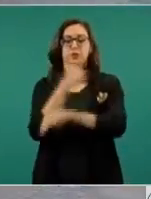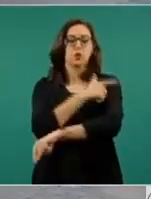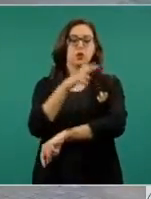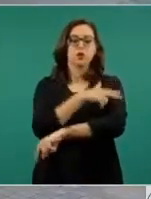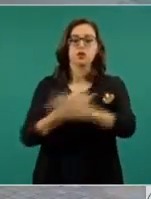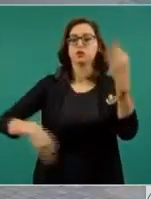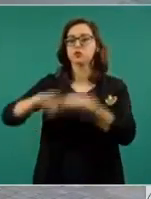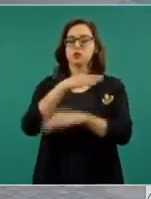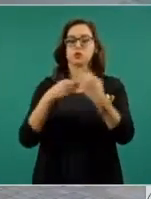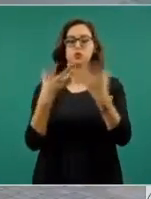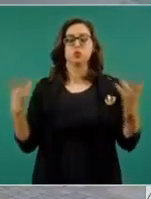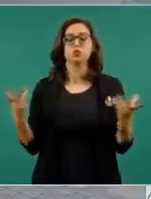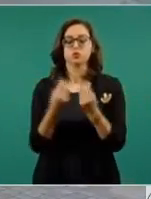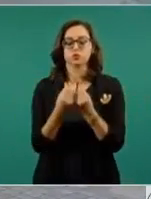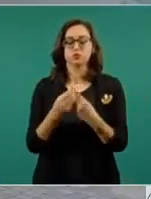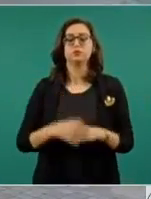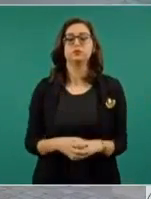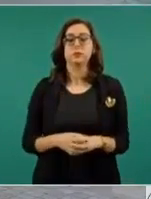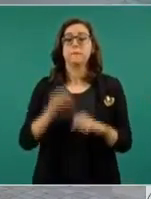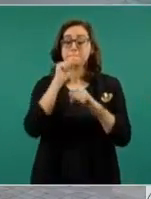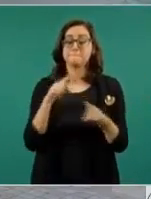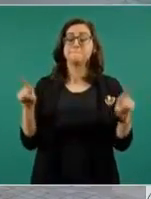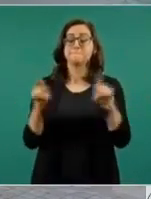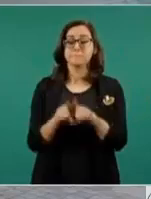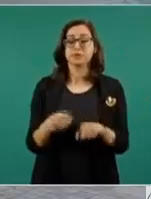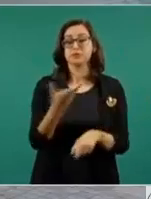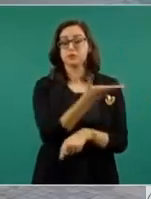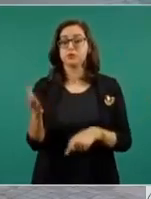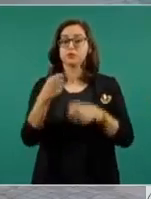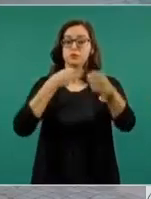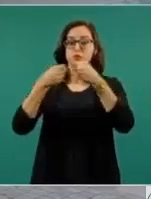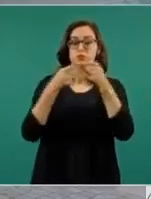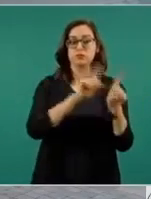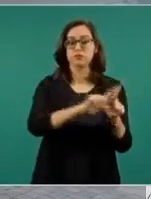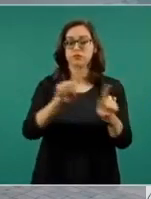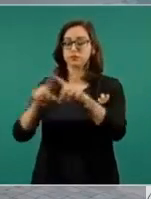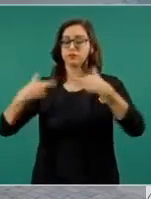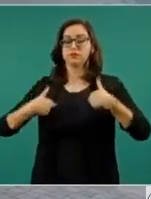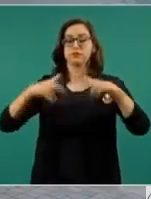Representantes de los medios de comunicación. A todos, muy buenos días.